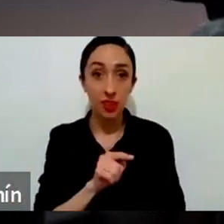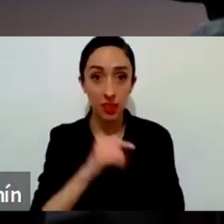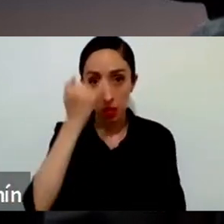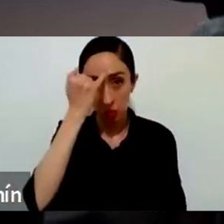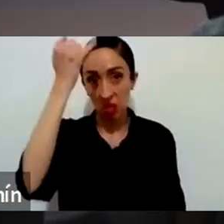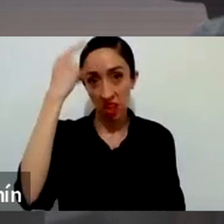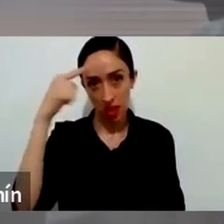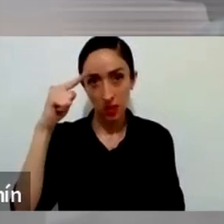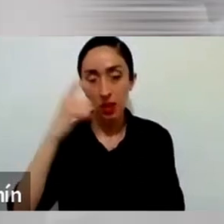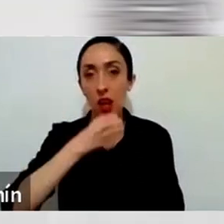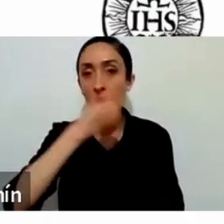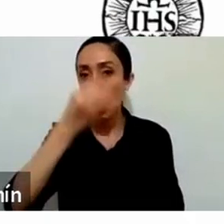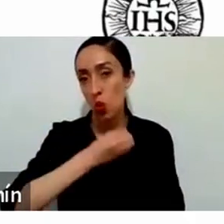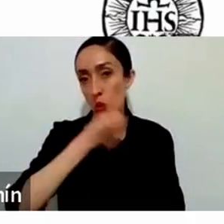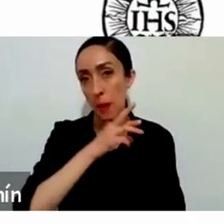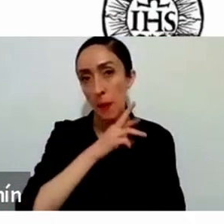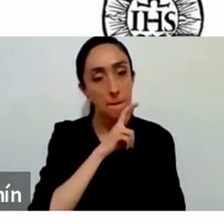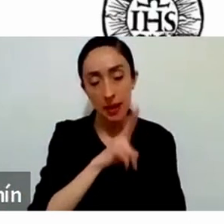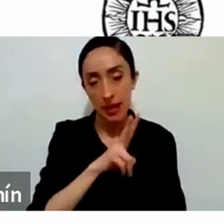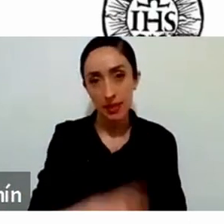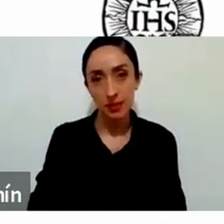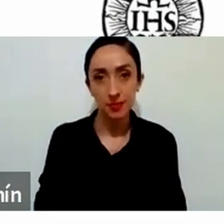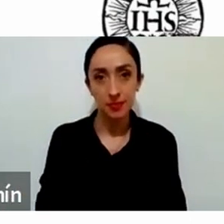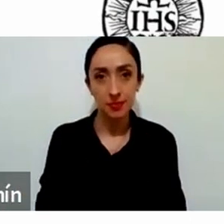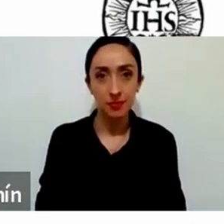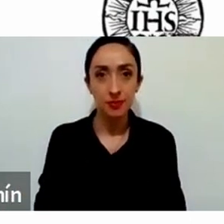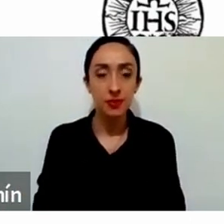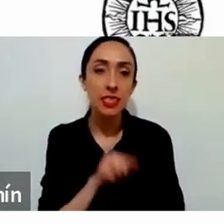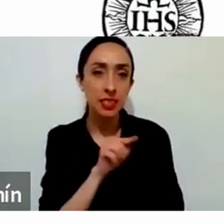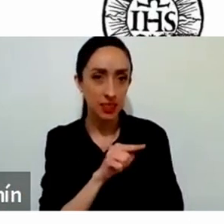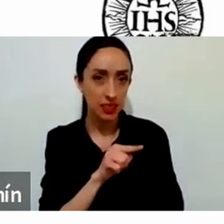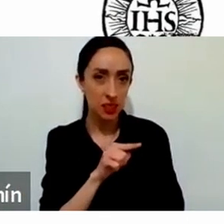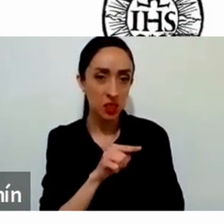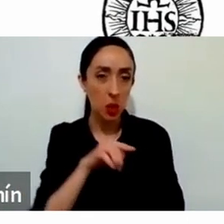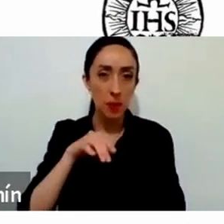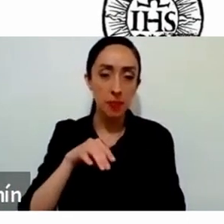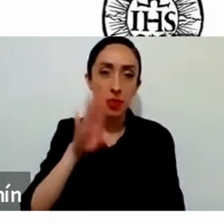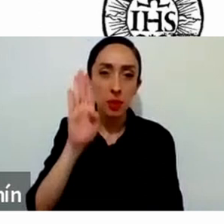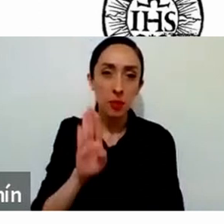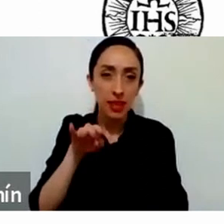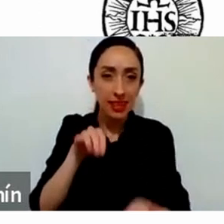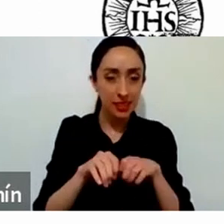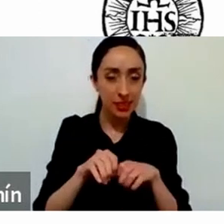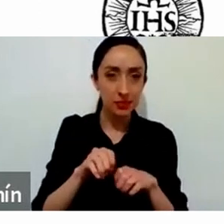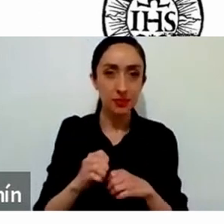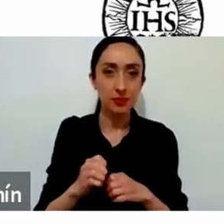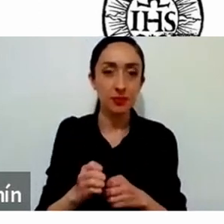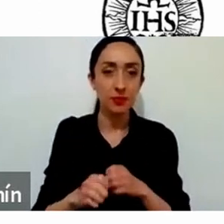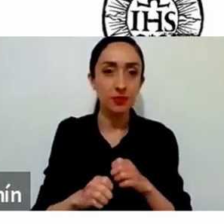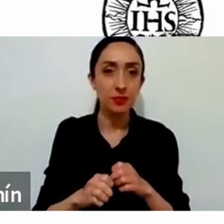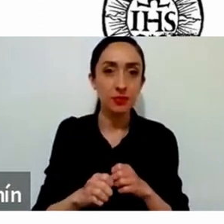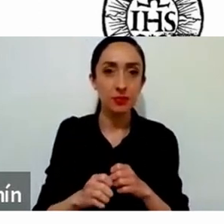Es un ejercicio, ¿verdad? De unos 10 minutos para hacer reflexión diaria.